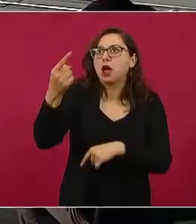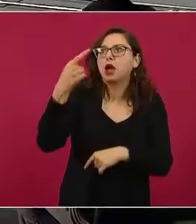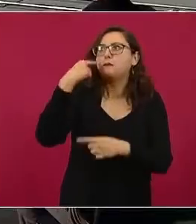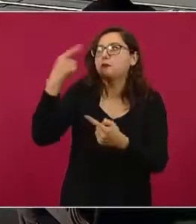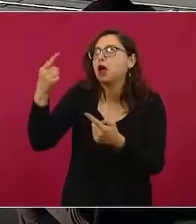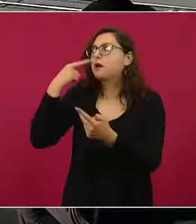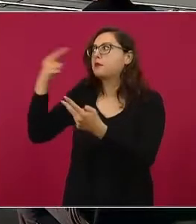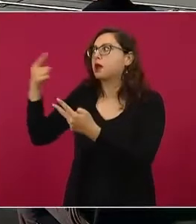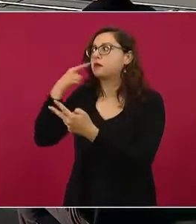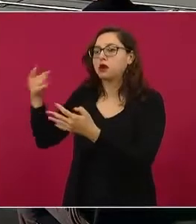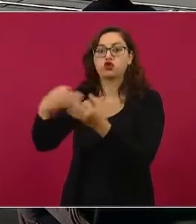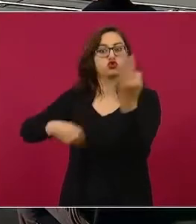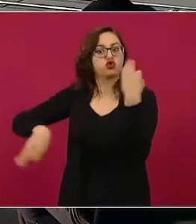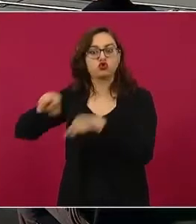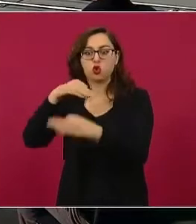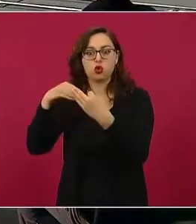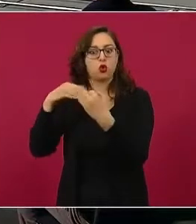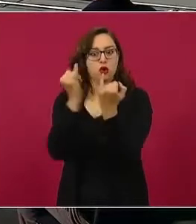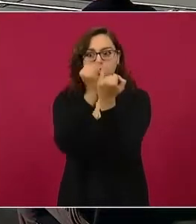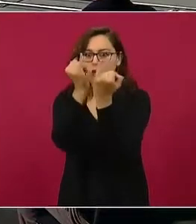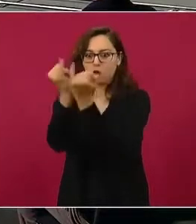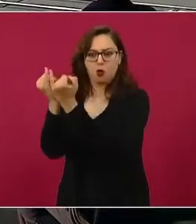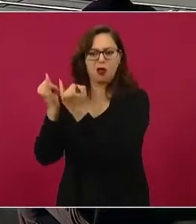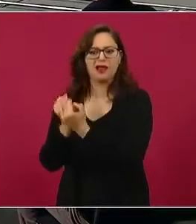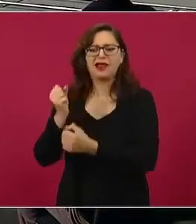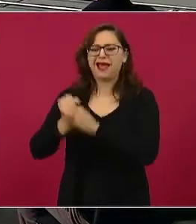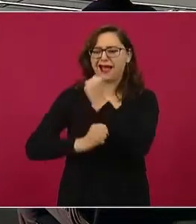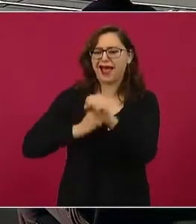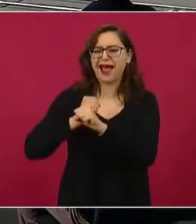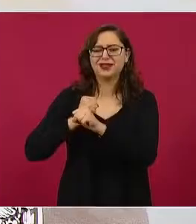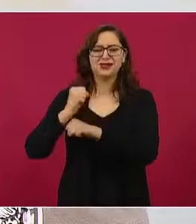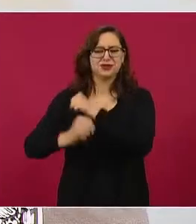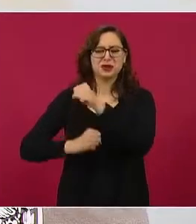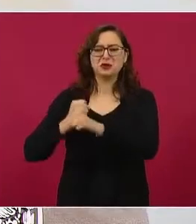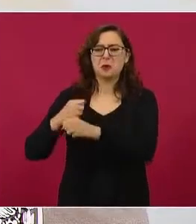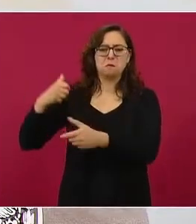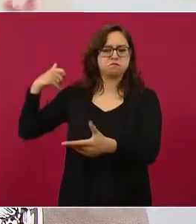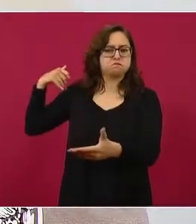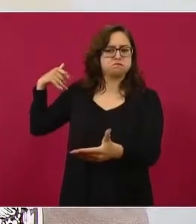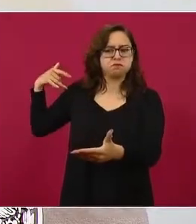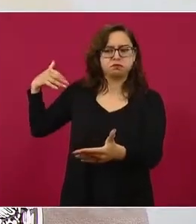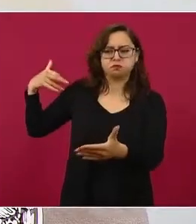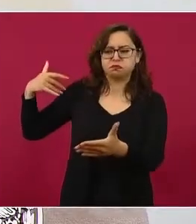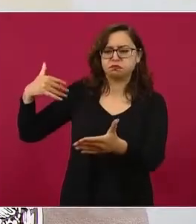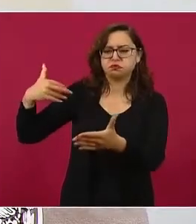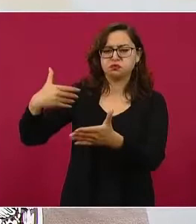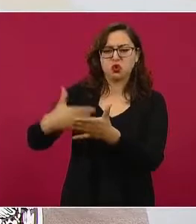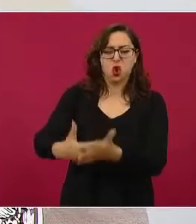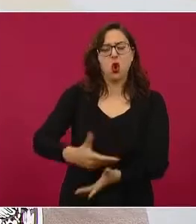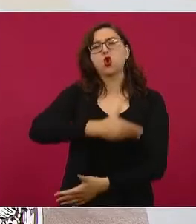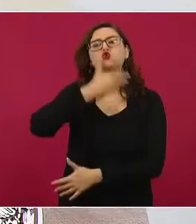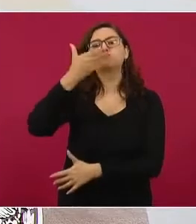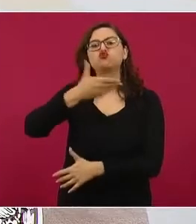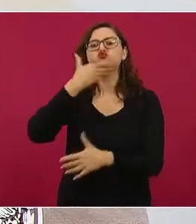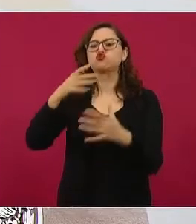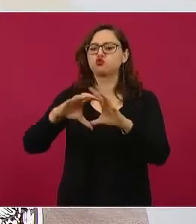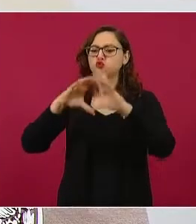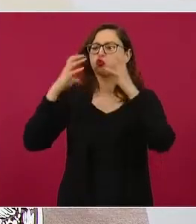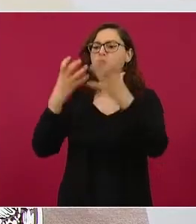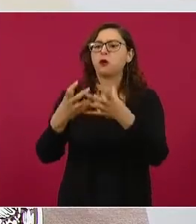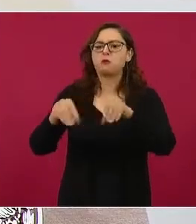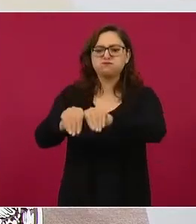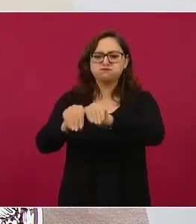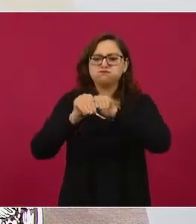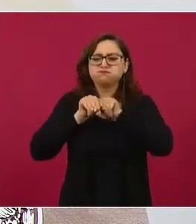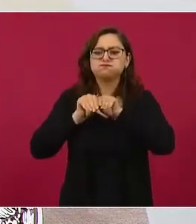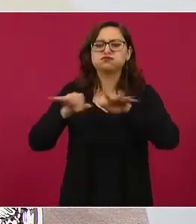Este es un principio general que a lo largo de las décadas se ha ido estableciendo a nivel mundial para el manejo de las